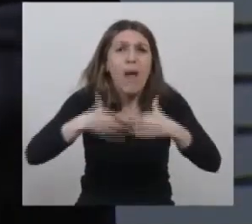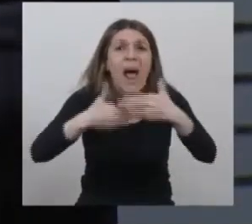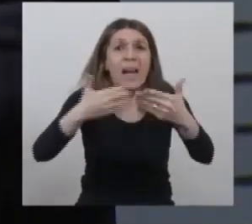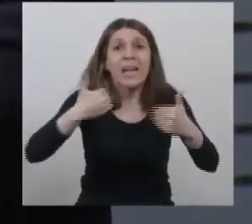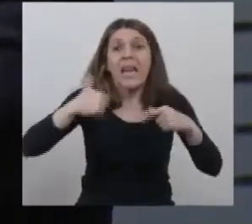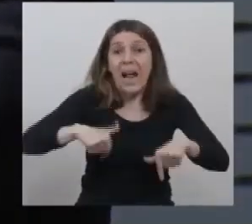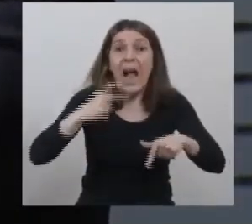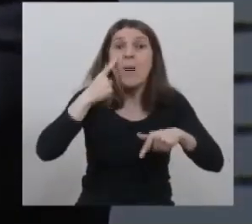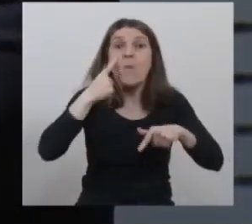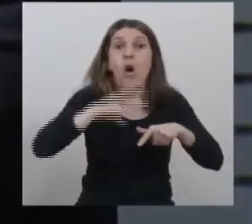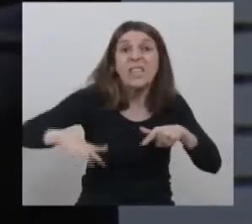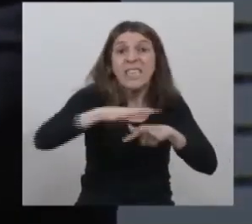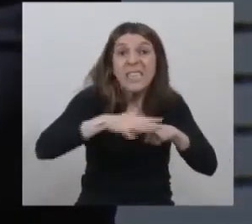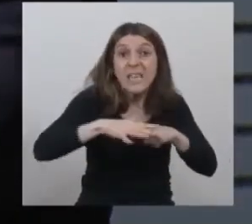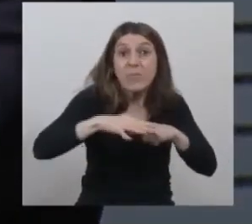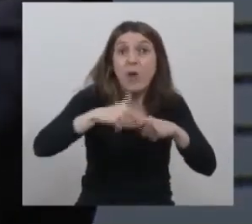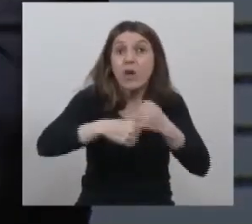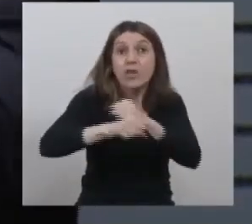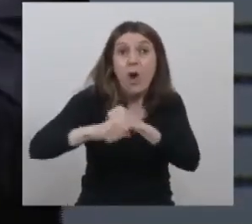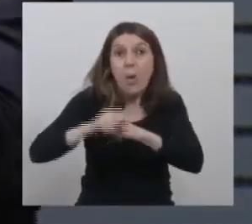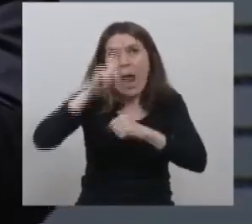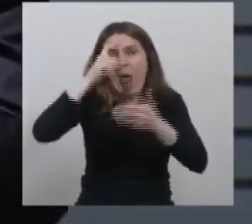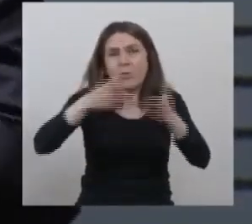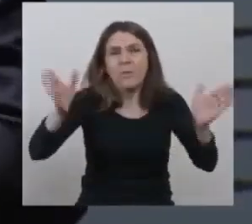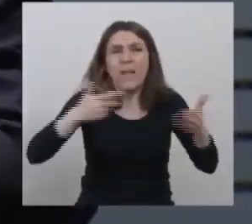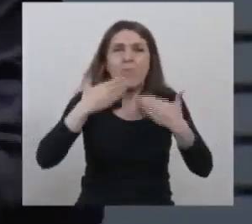municipio de Escobar, florezca en cada rincón. Muchas gracias.